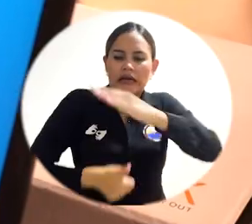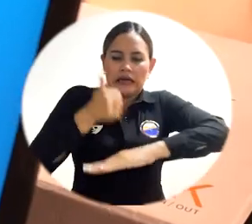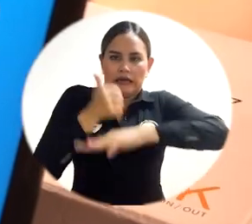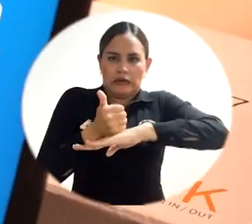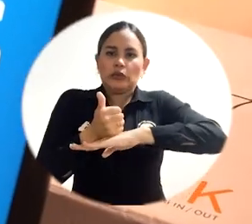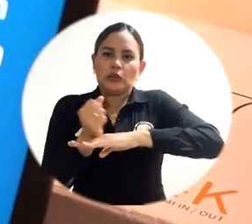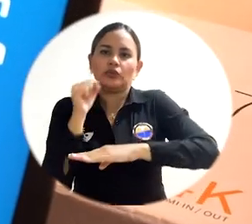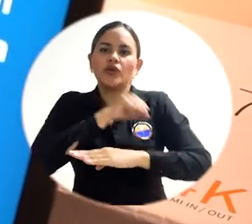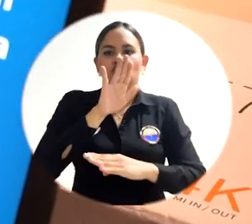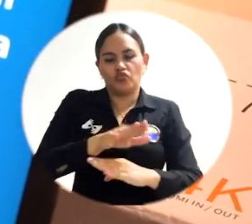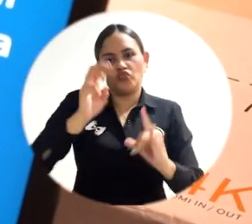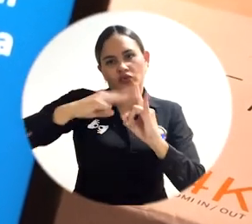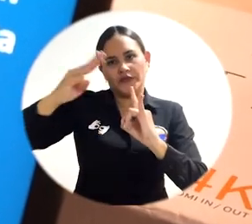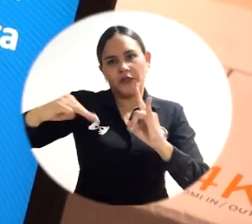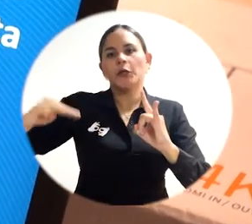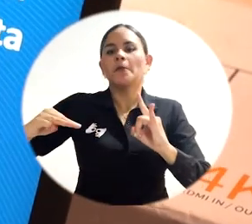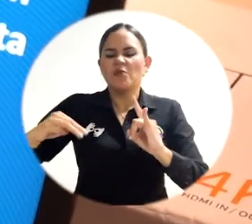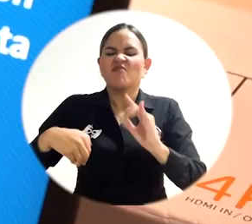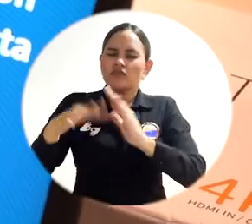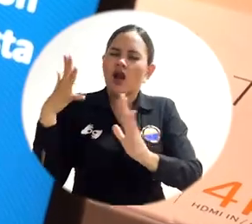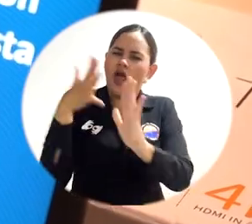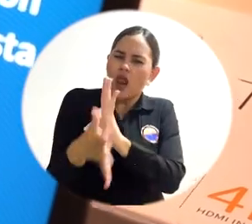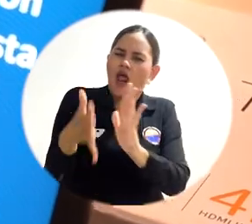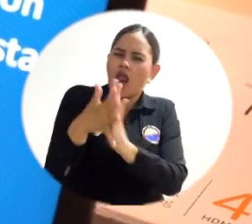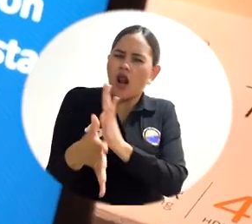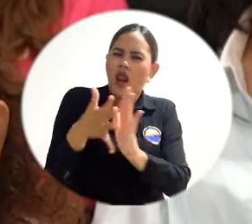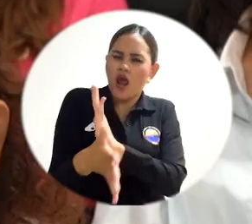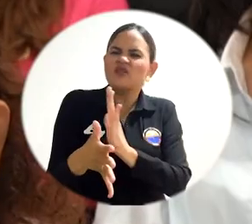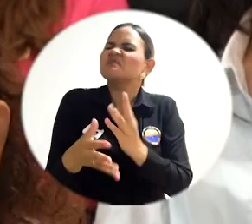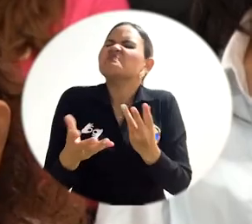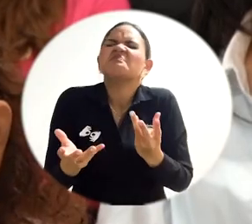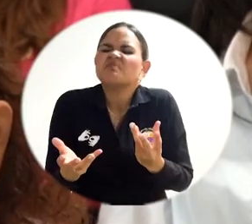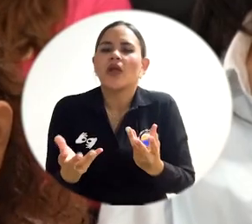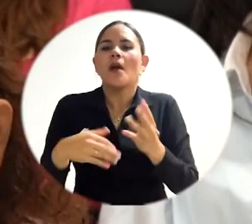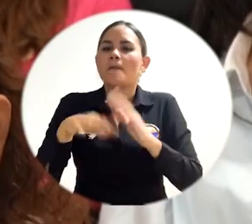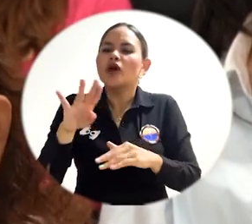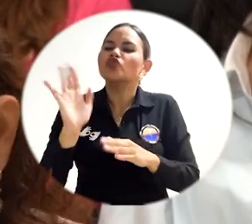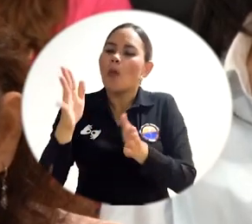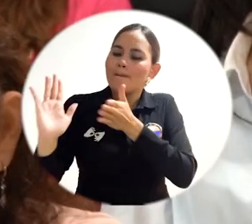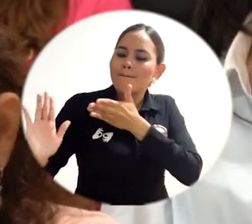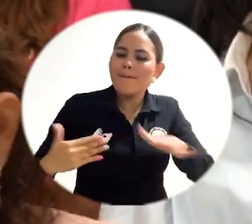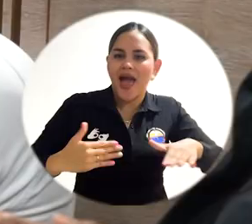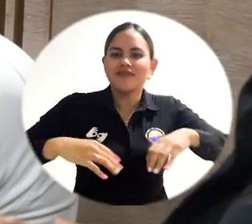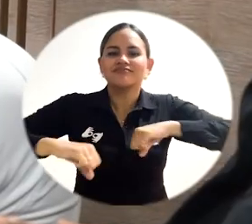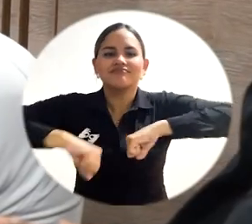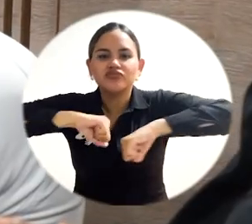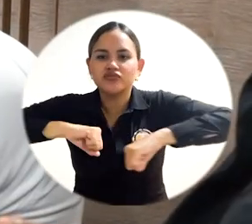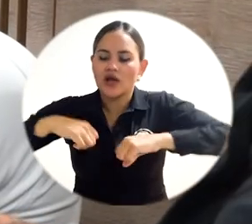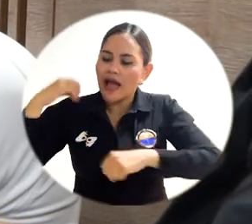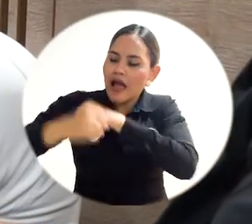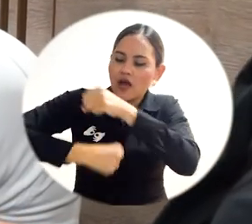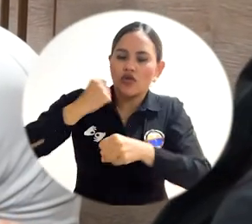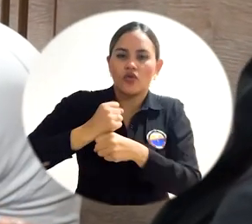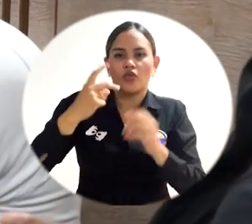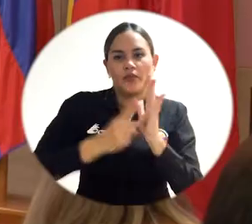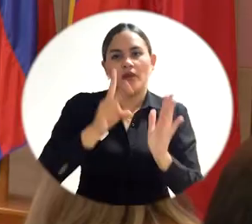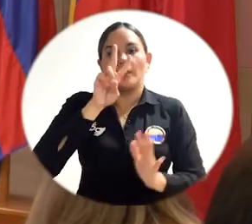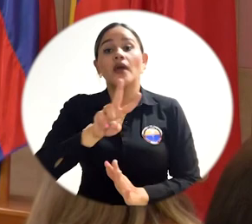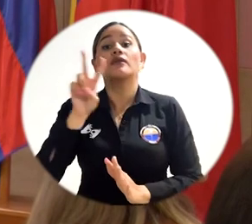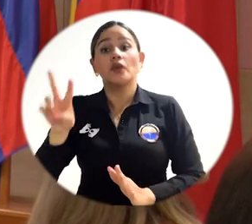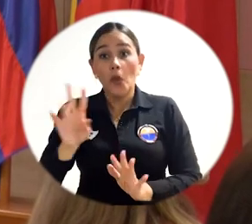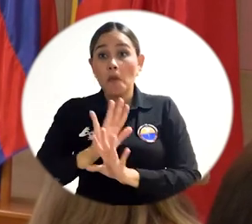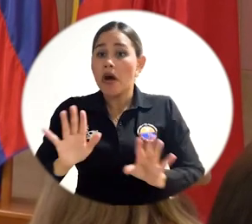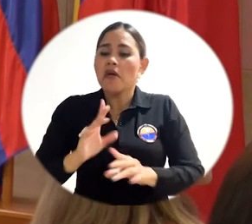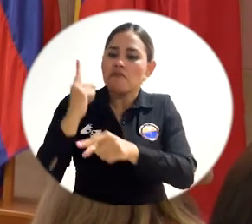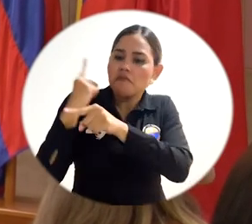Pablo Vera Salazar, rector de la Universidad del Magdalena, en donde presentó un detallado informe del Plan de Acción de la Vigencia 2022,